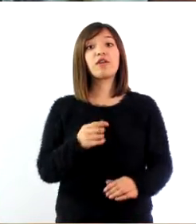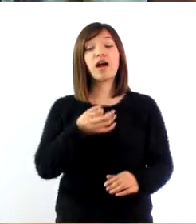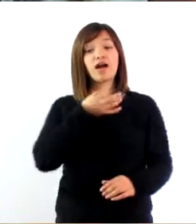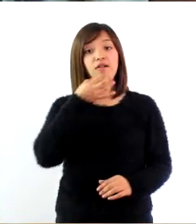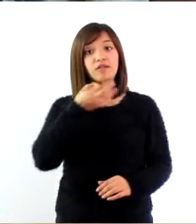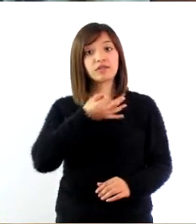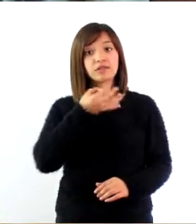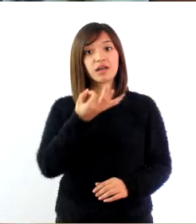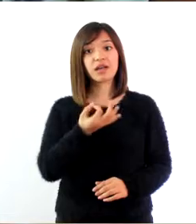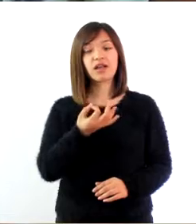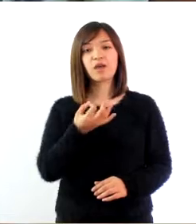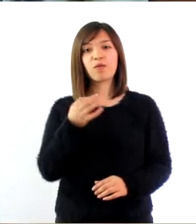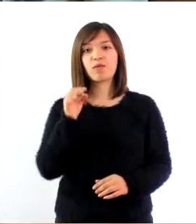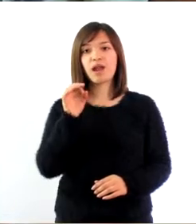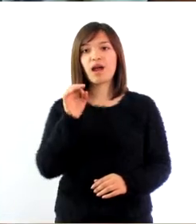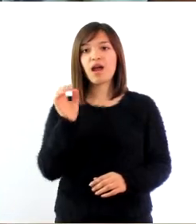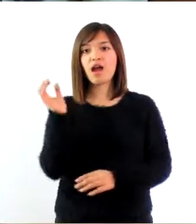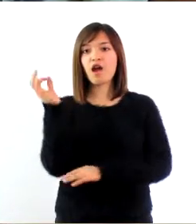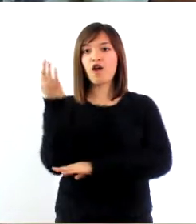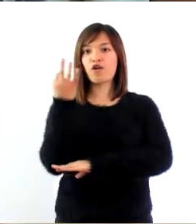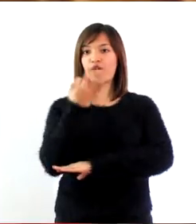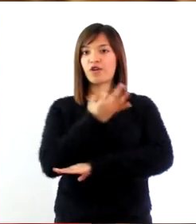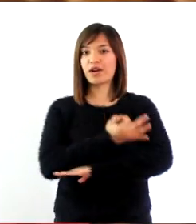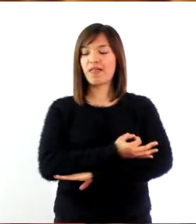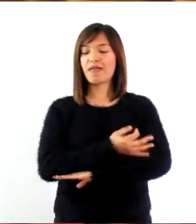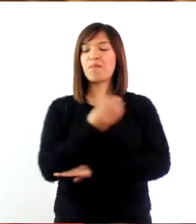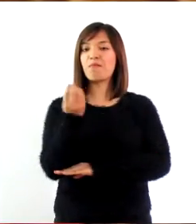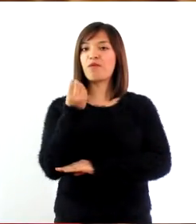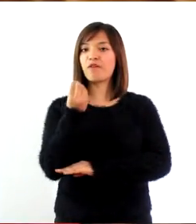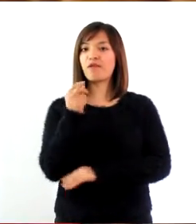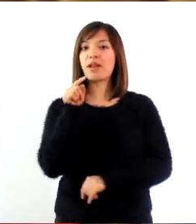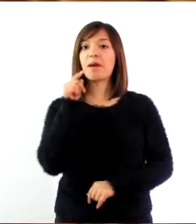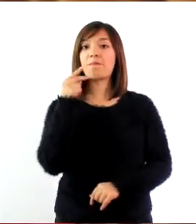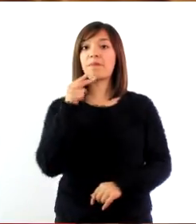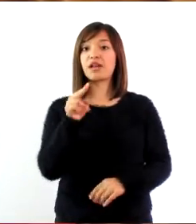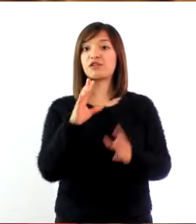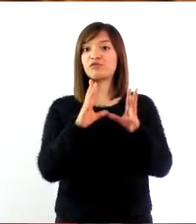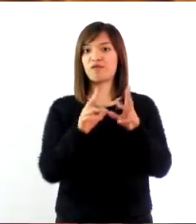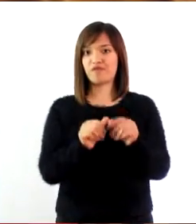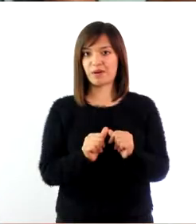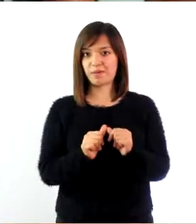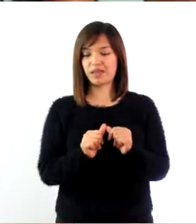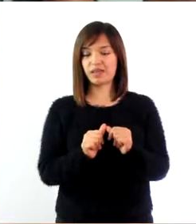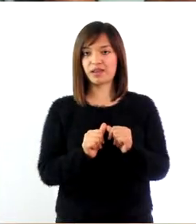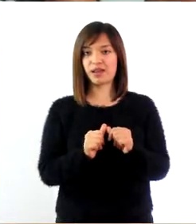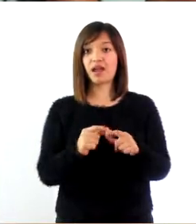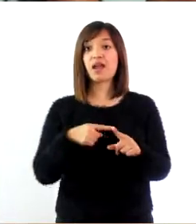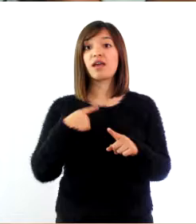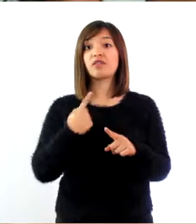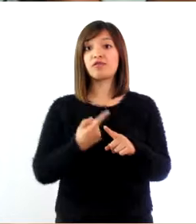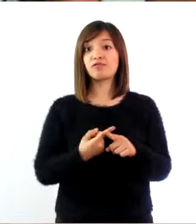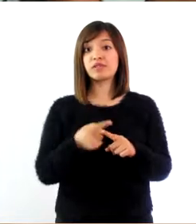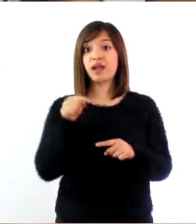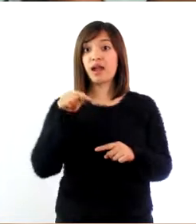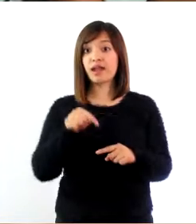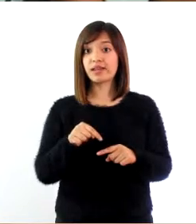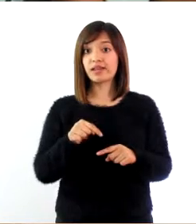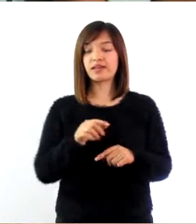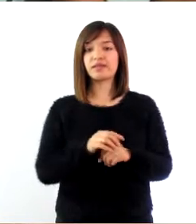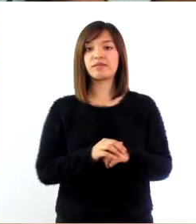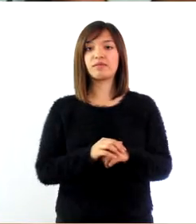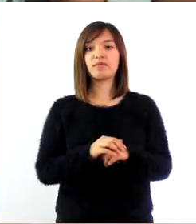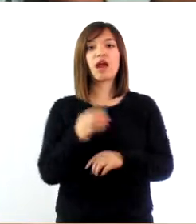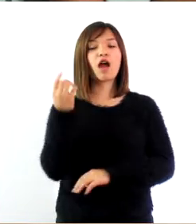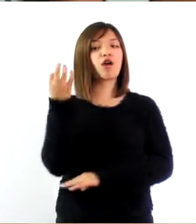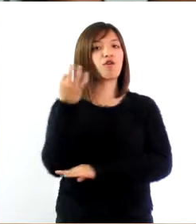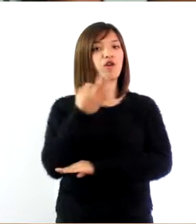Una jornada espiritual que será muy buena para su familia. Entonces, aquí está la jornada que quiero ofrecerles. Esta